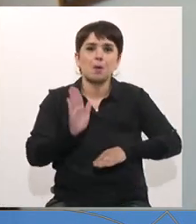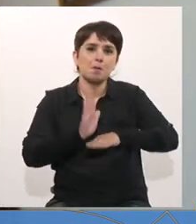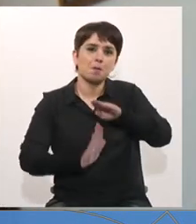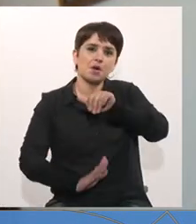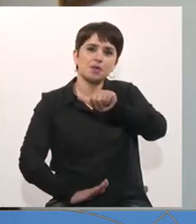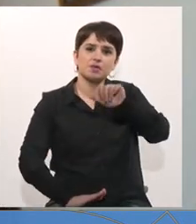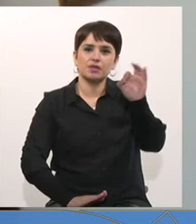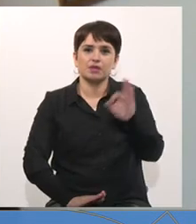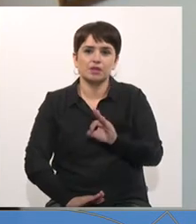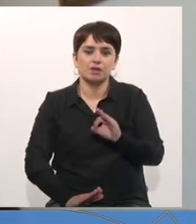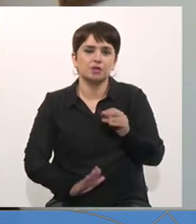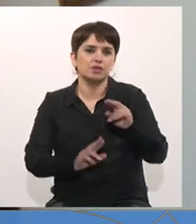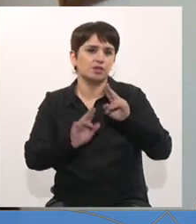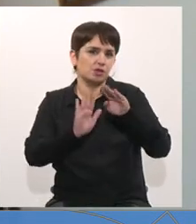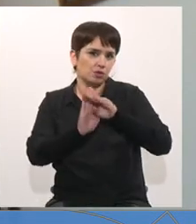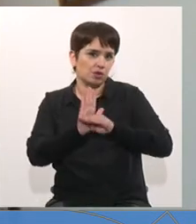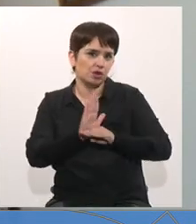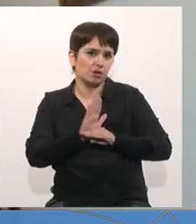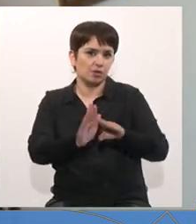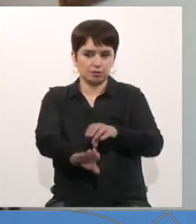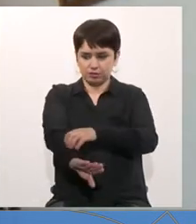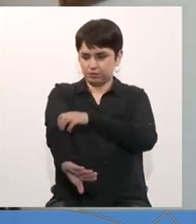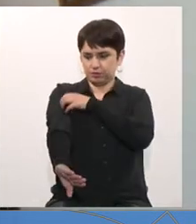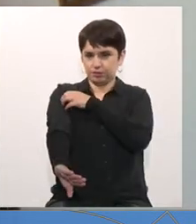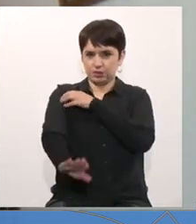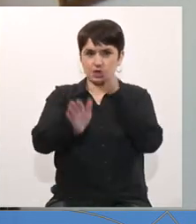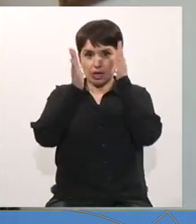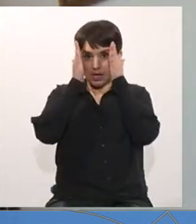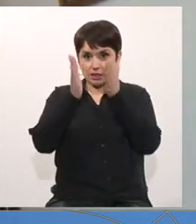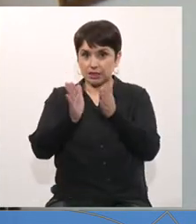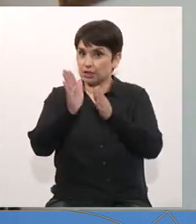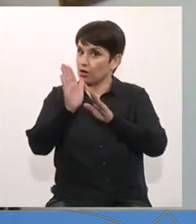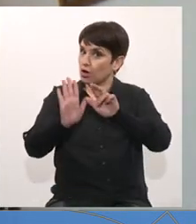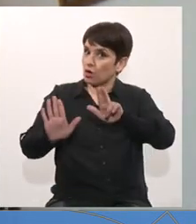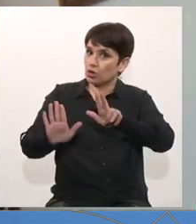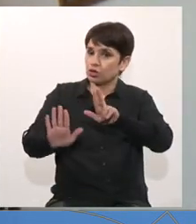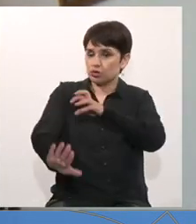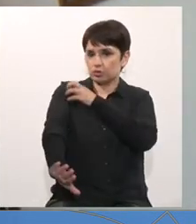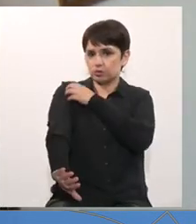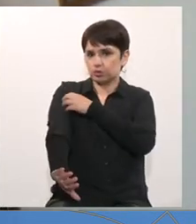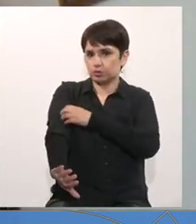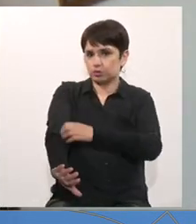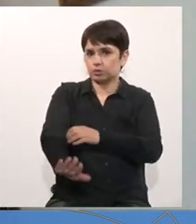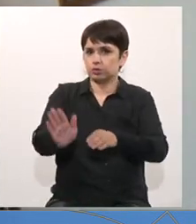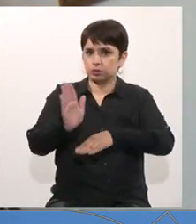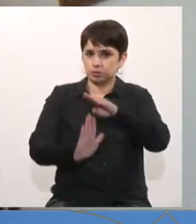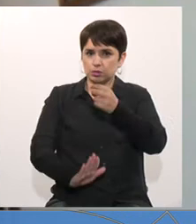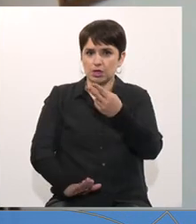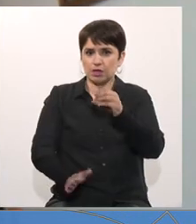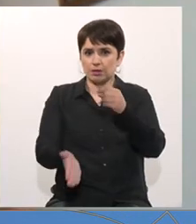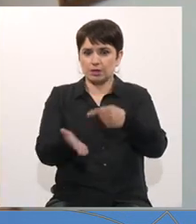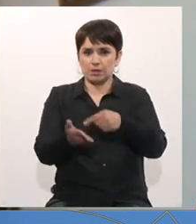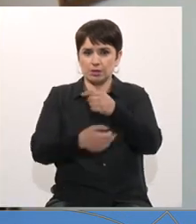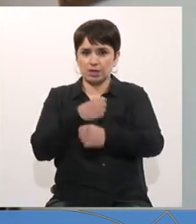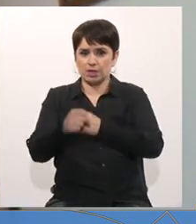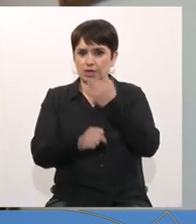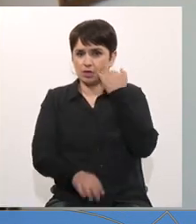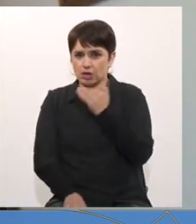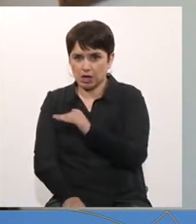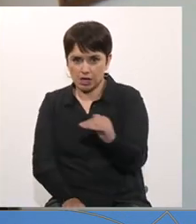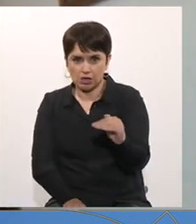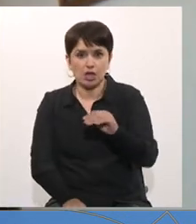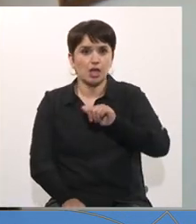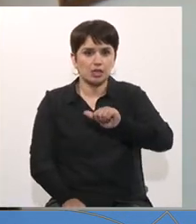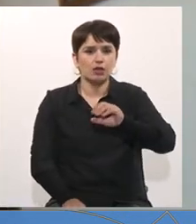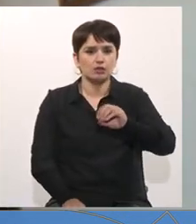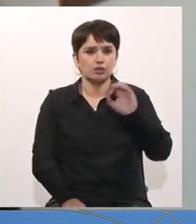% de nuestros programas a lo largo del país. Nosotros atendemos más de 8 regiones del país, ¿no es cierto?, y más de 20.000 niños anuales. Estamos un 60%